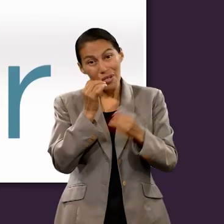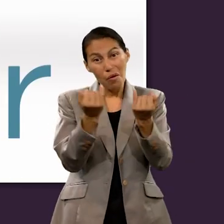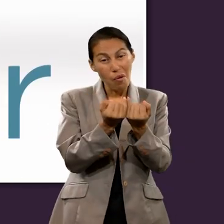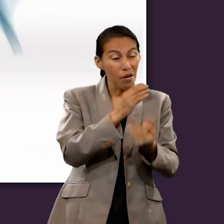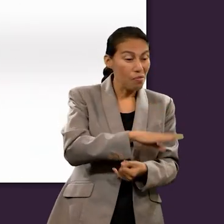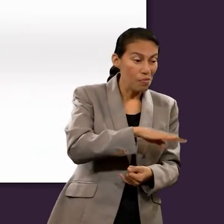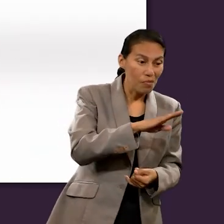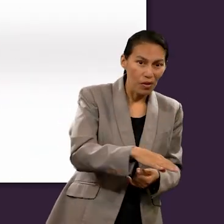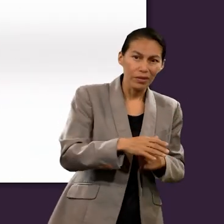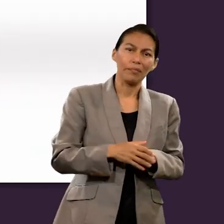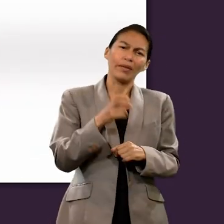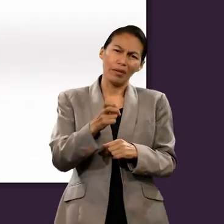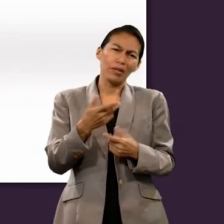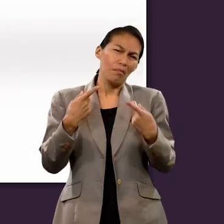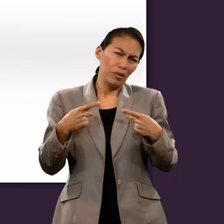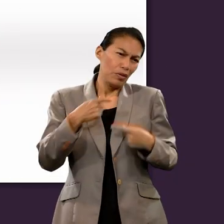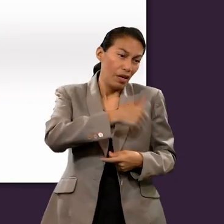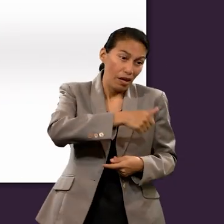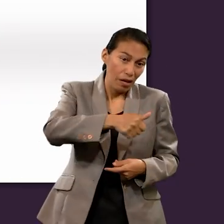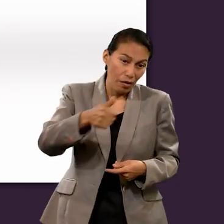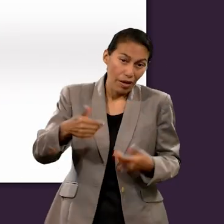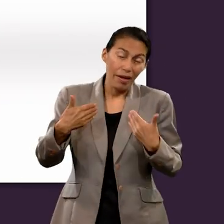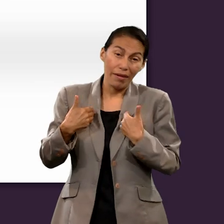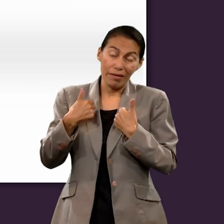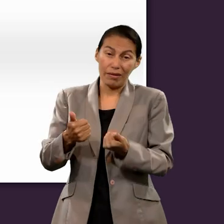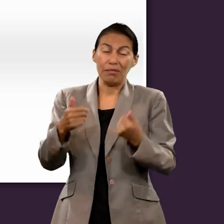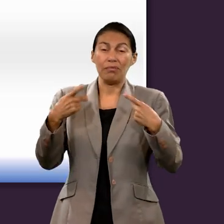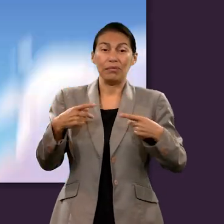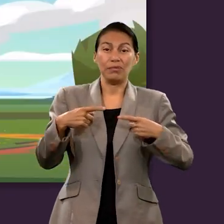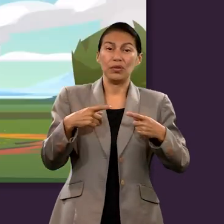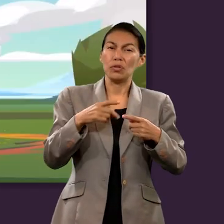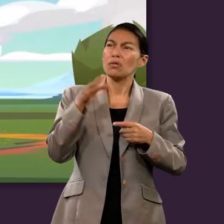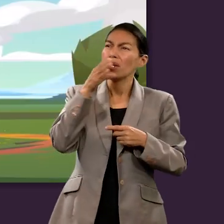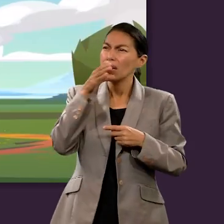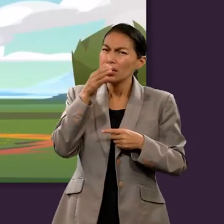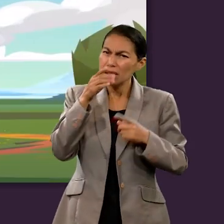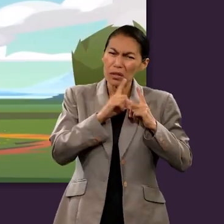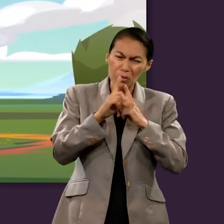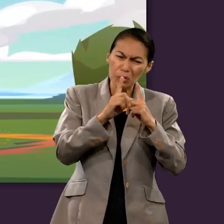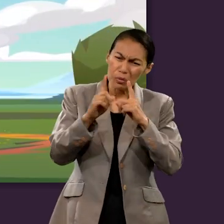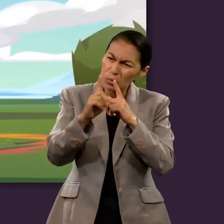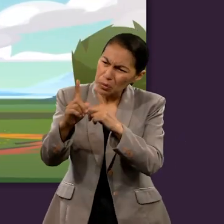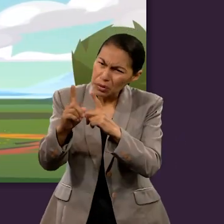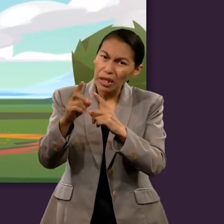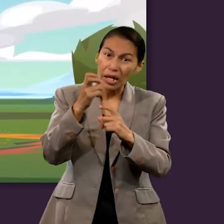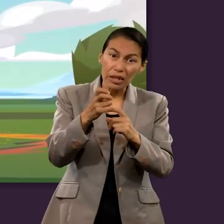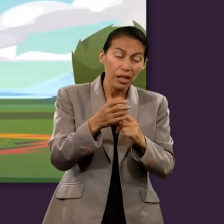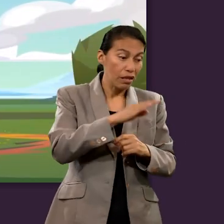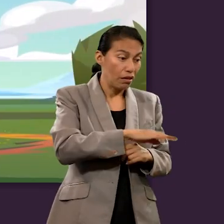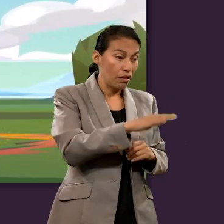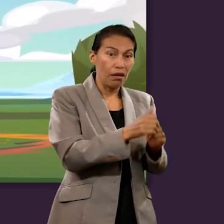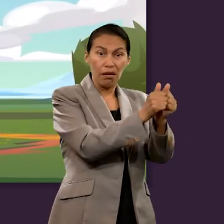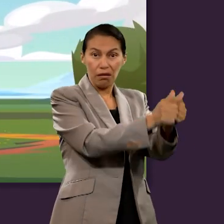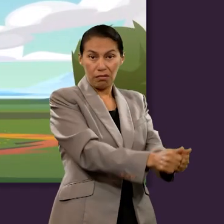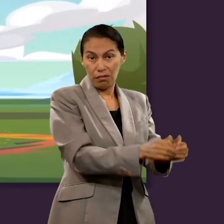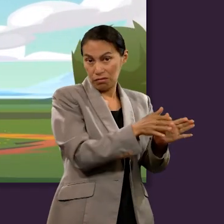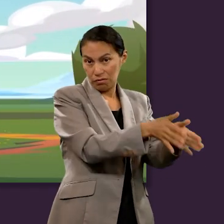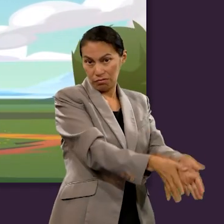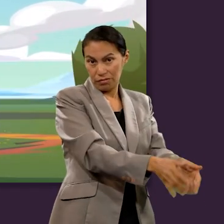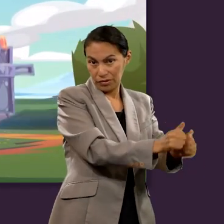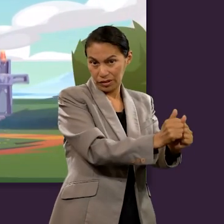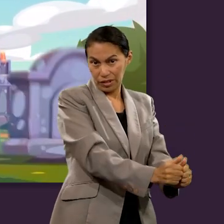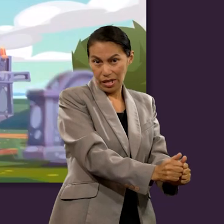se utiliza en toda la Biblia para denotar la muerte lleva al lector a entender que los santos decapitados